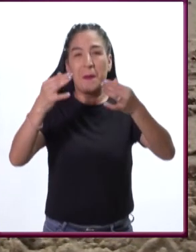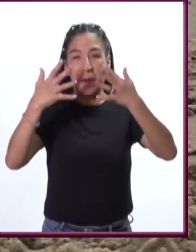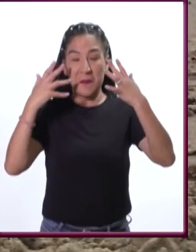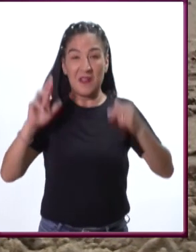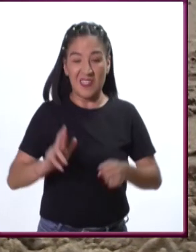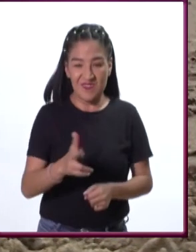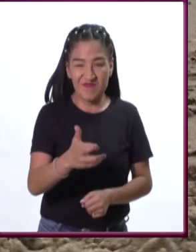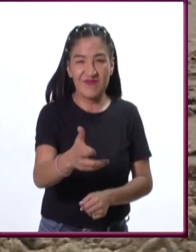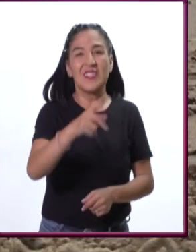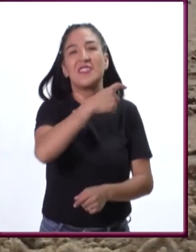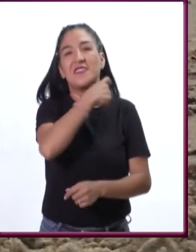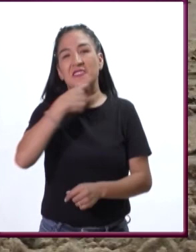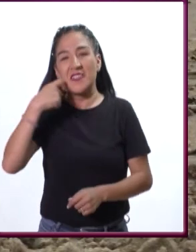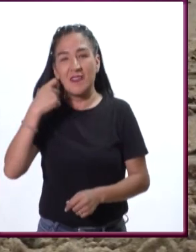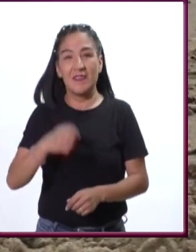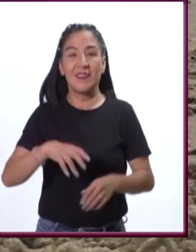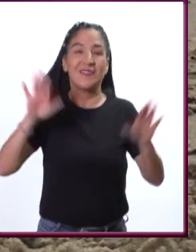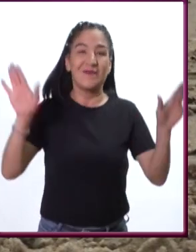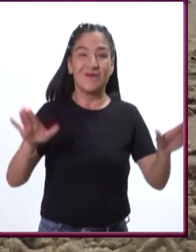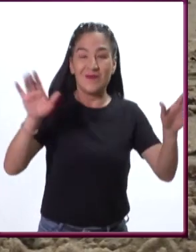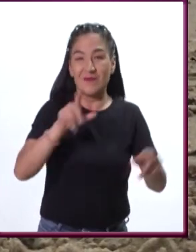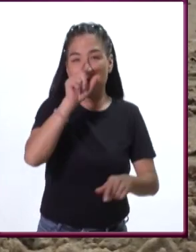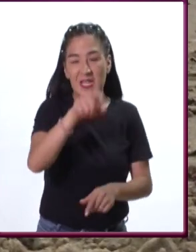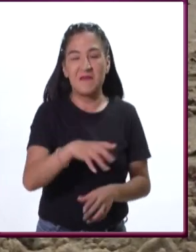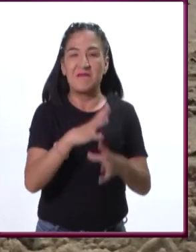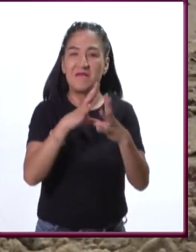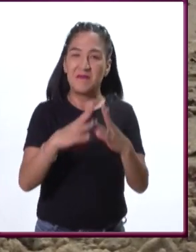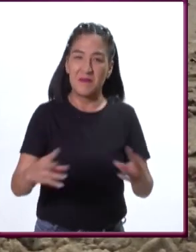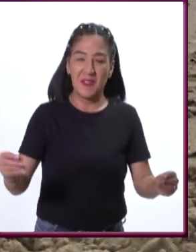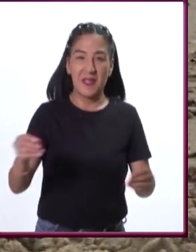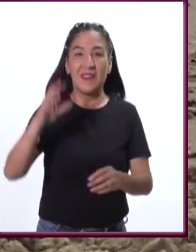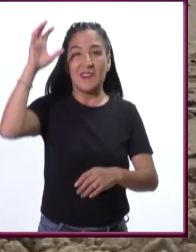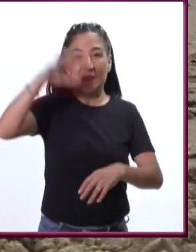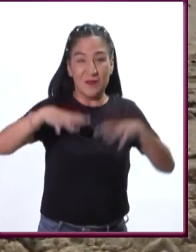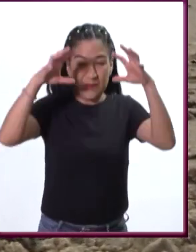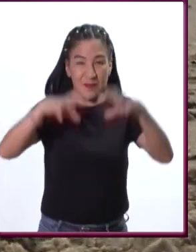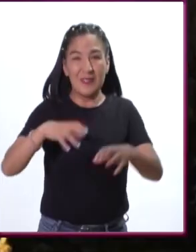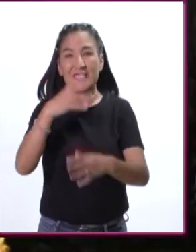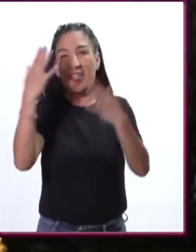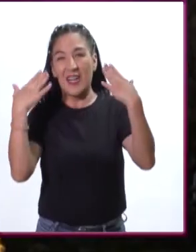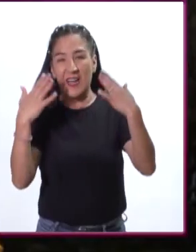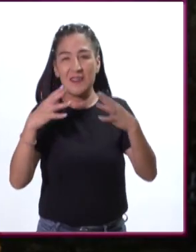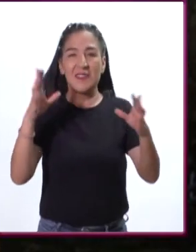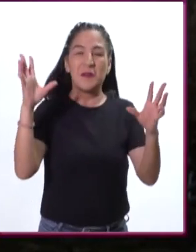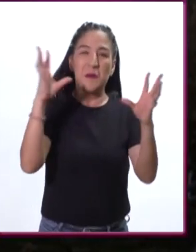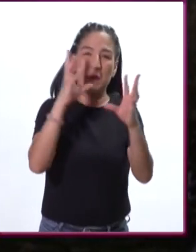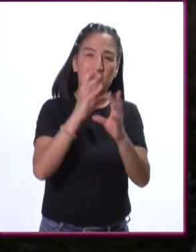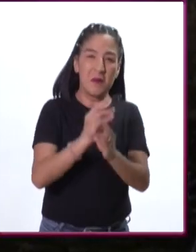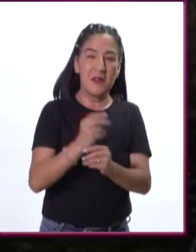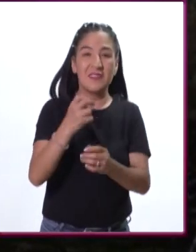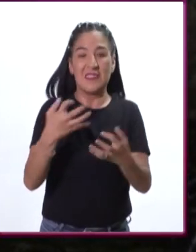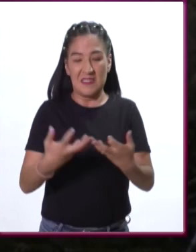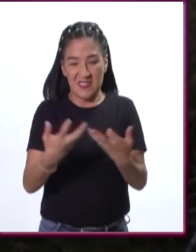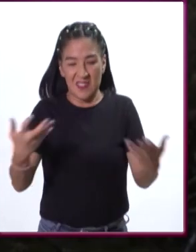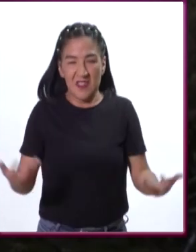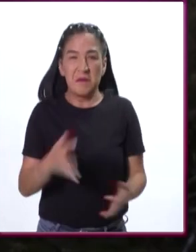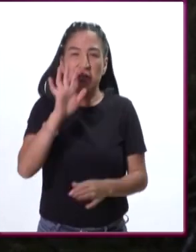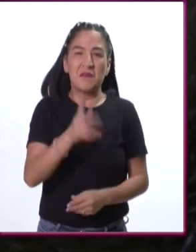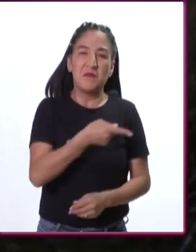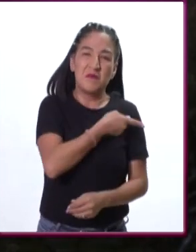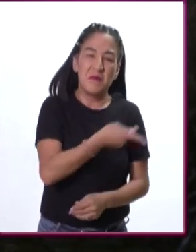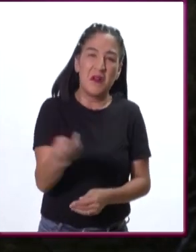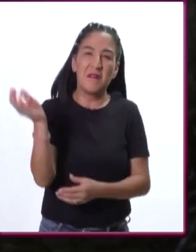ríos se secan, las aves desaparecen, el clima pierde benignidad y la tierra se empobrece y se afea.